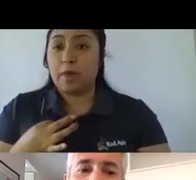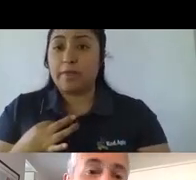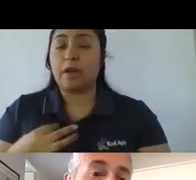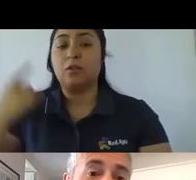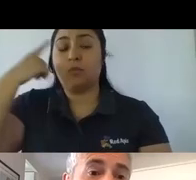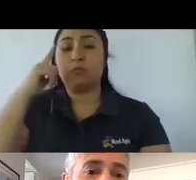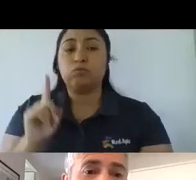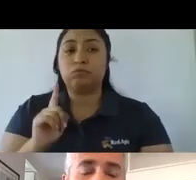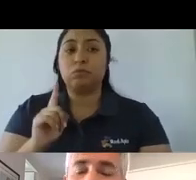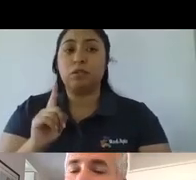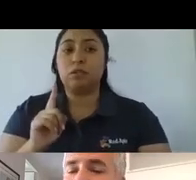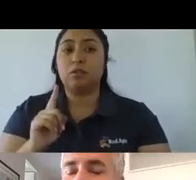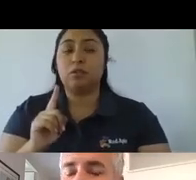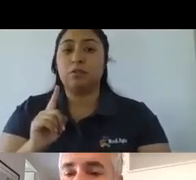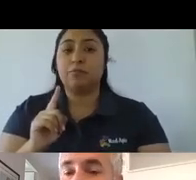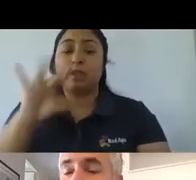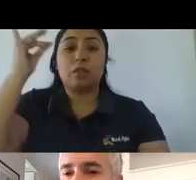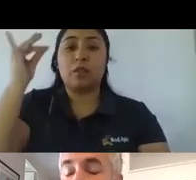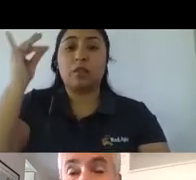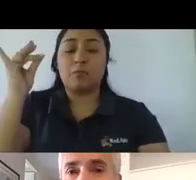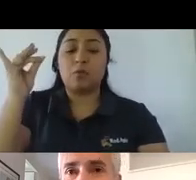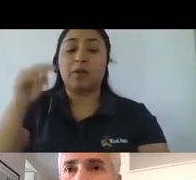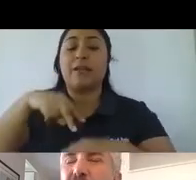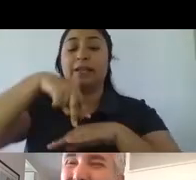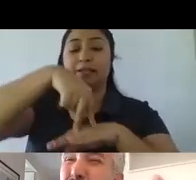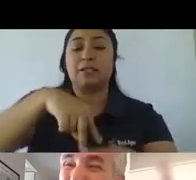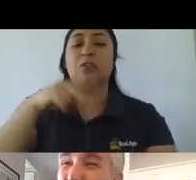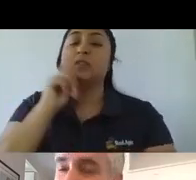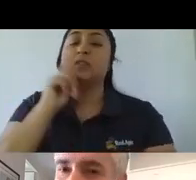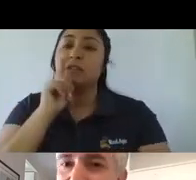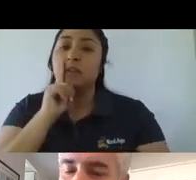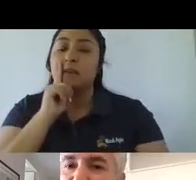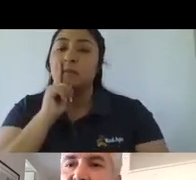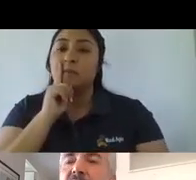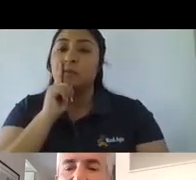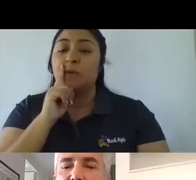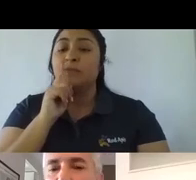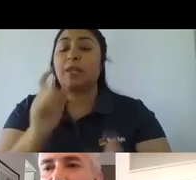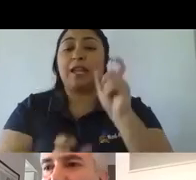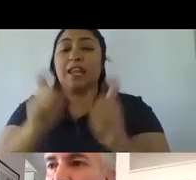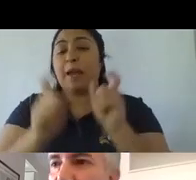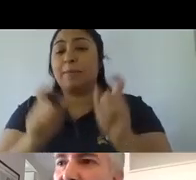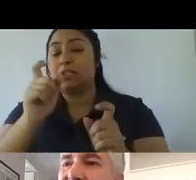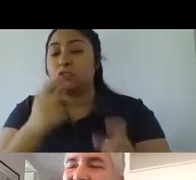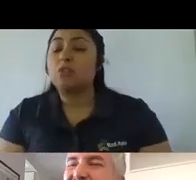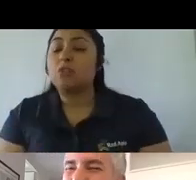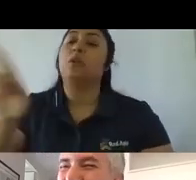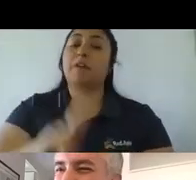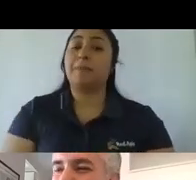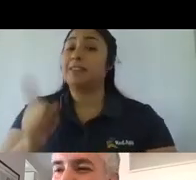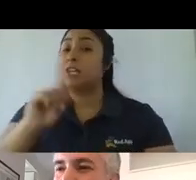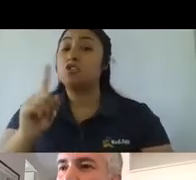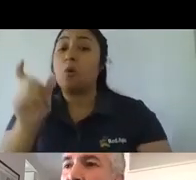y nos damos cuenta digamos de que entonces el escenario que tenemos es un escenario en donde las personas nuevamente acá no los consumidores están